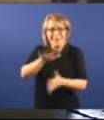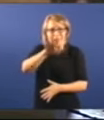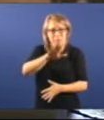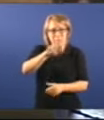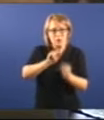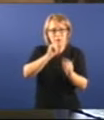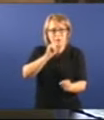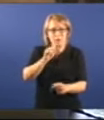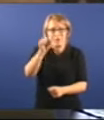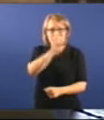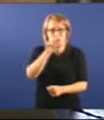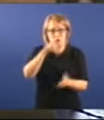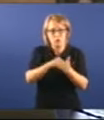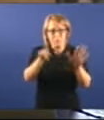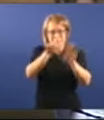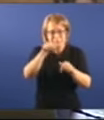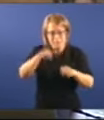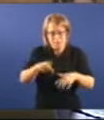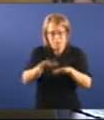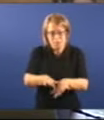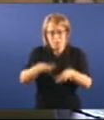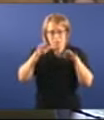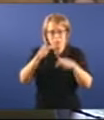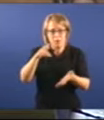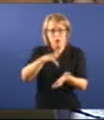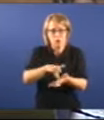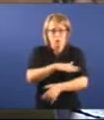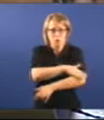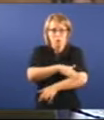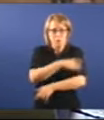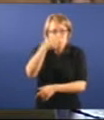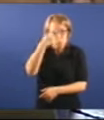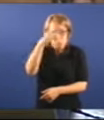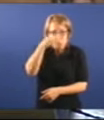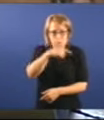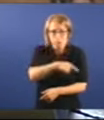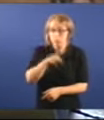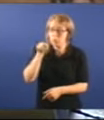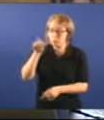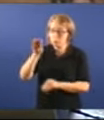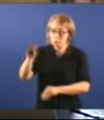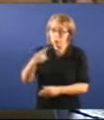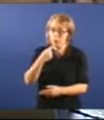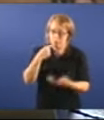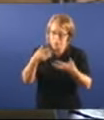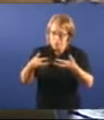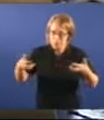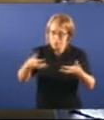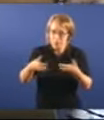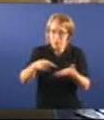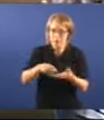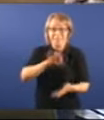do 2006 nesta Cámara, cando gobernaba Emilio Pérez Tauriño. Vostede dicía solemnemente,